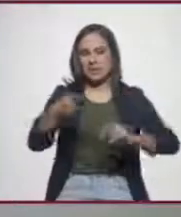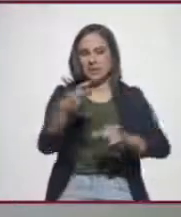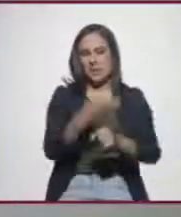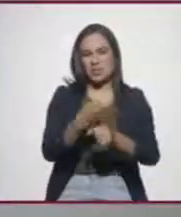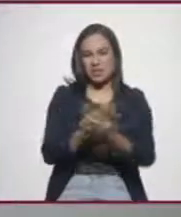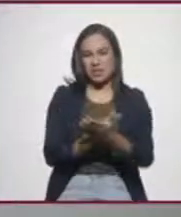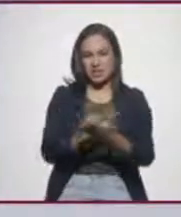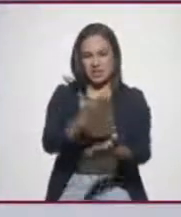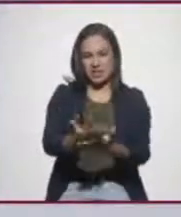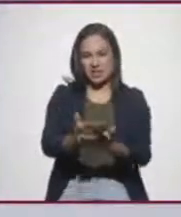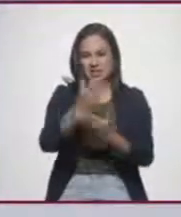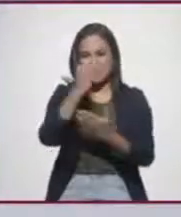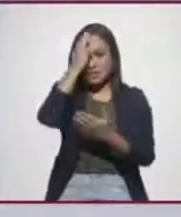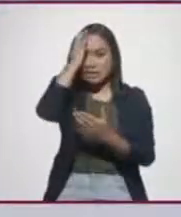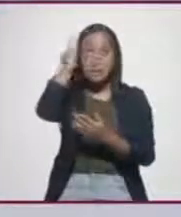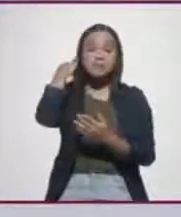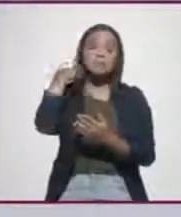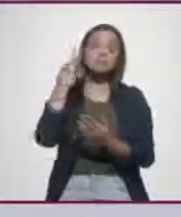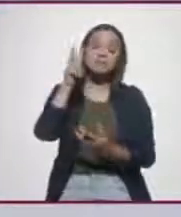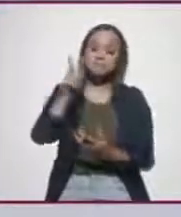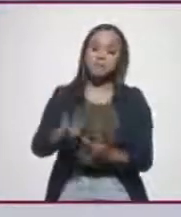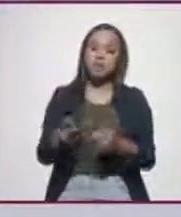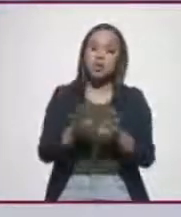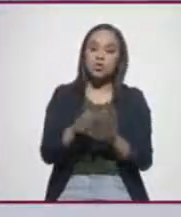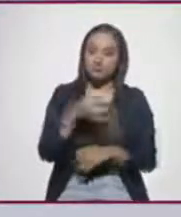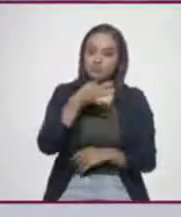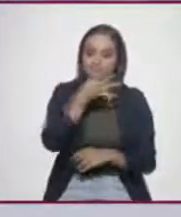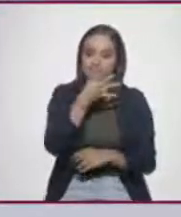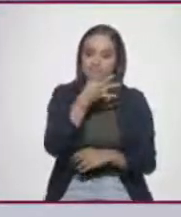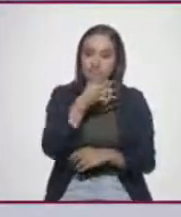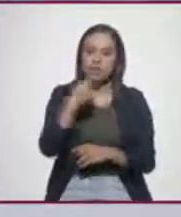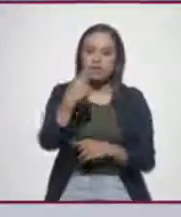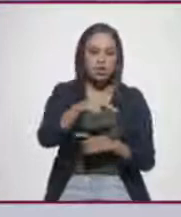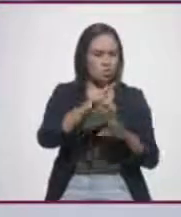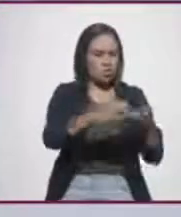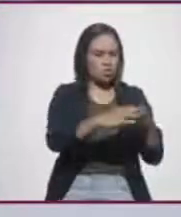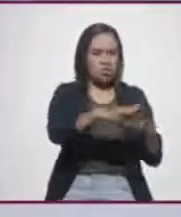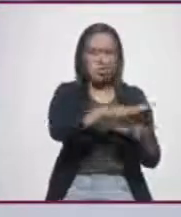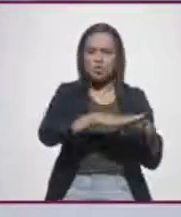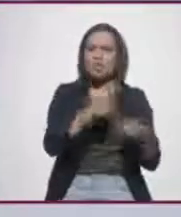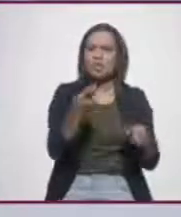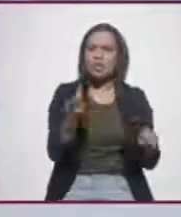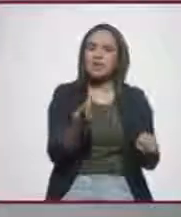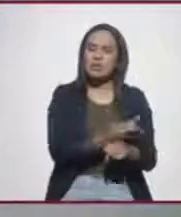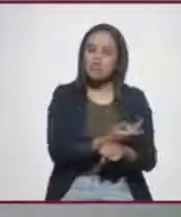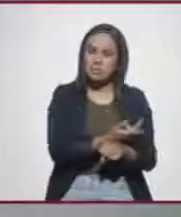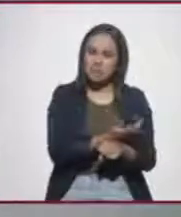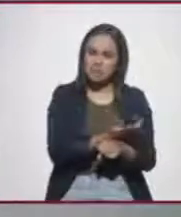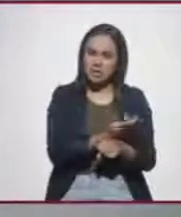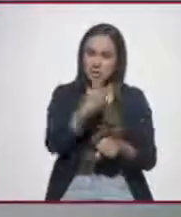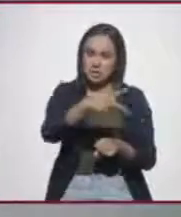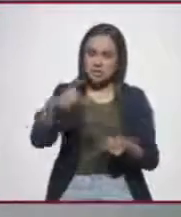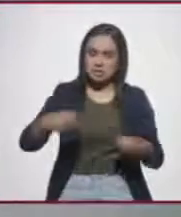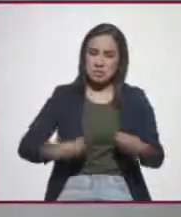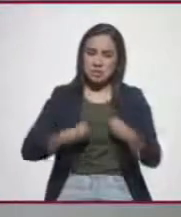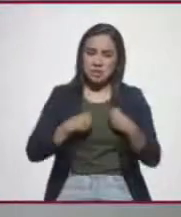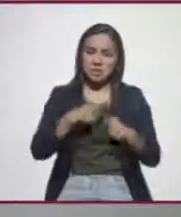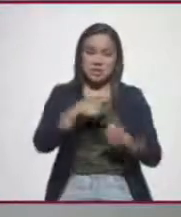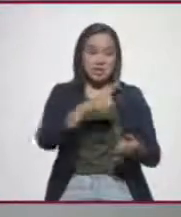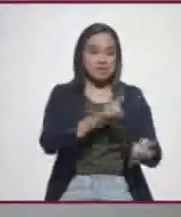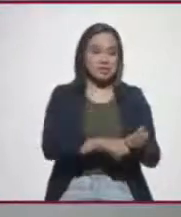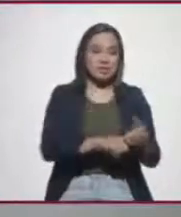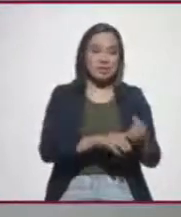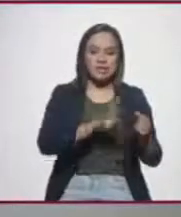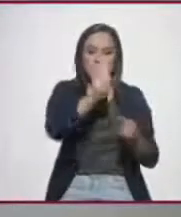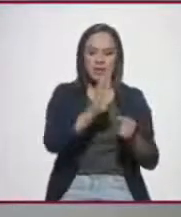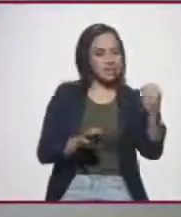presentando como una realidad inmediata, que es lo que ocurre en tu colonia, como bien dices, ahí está el foco rojo que se está